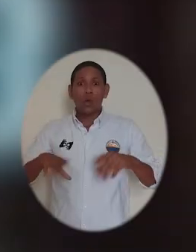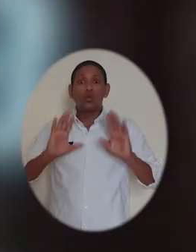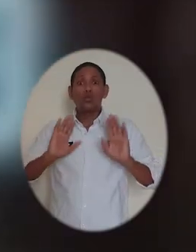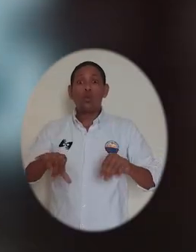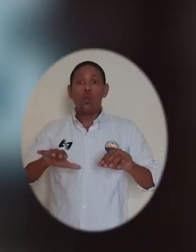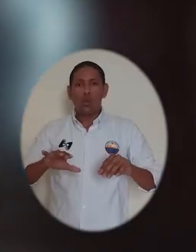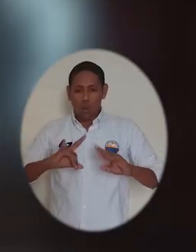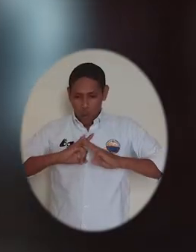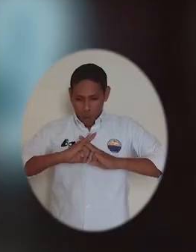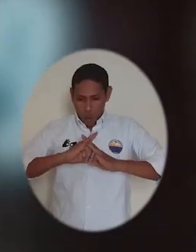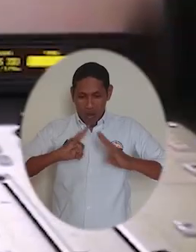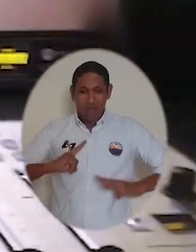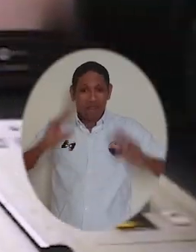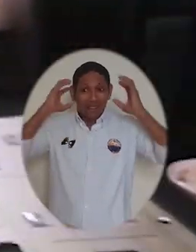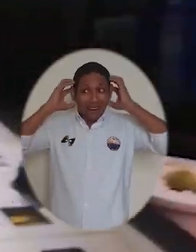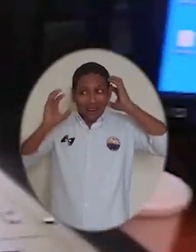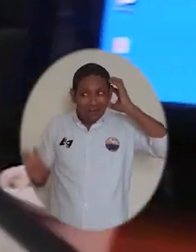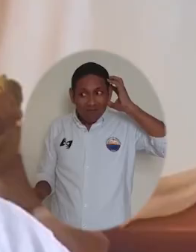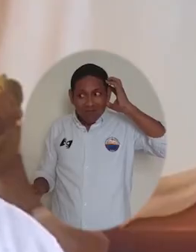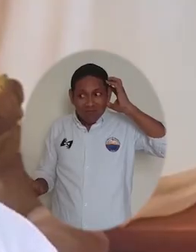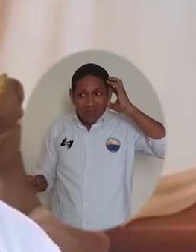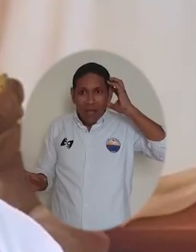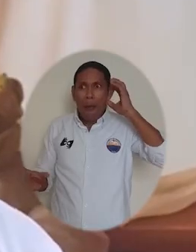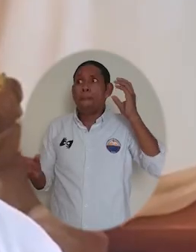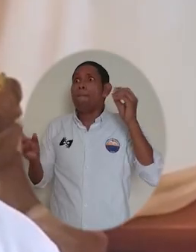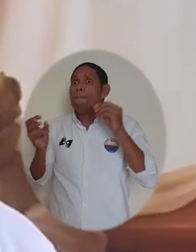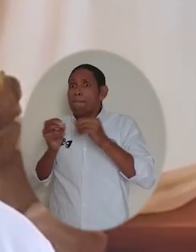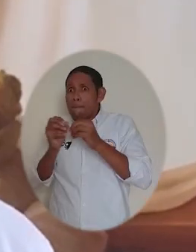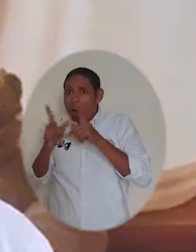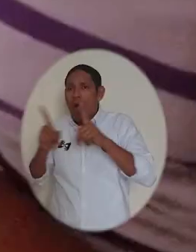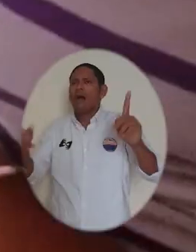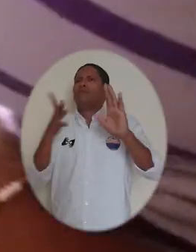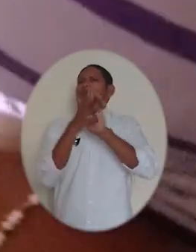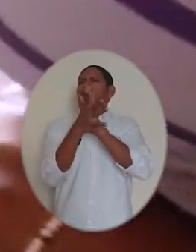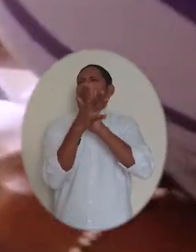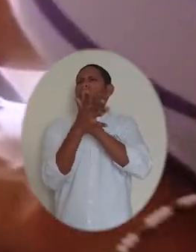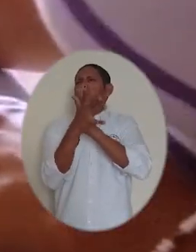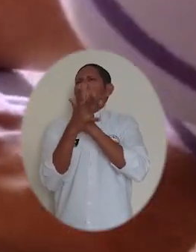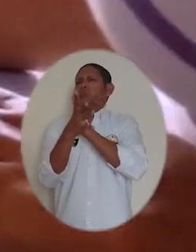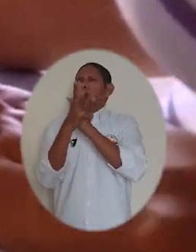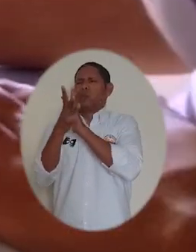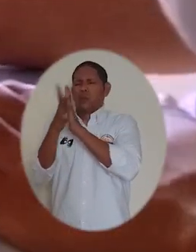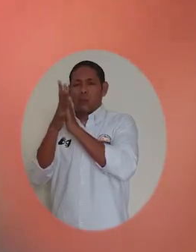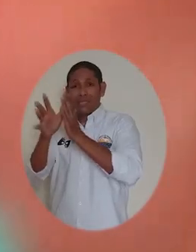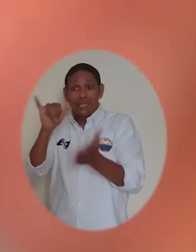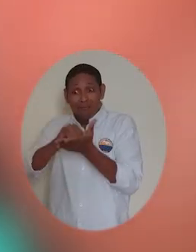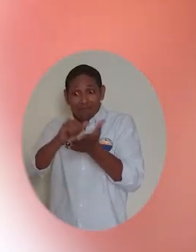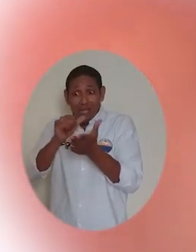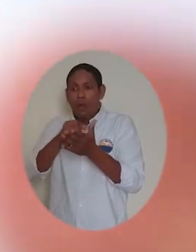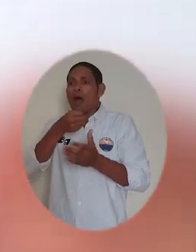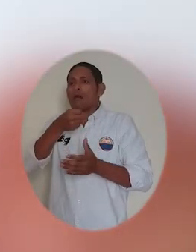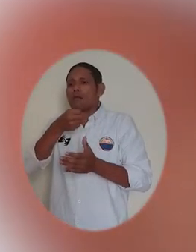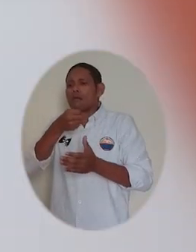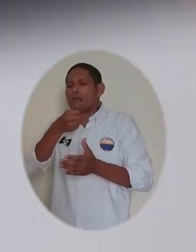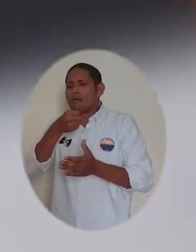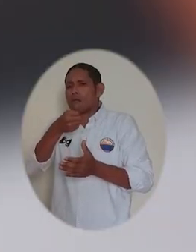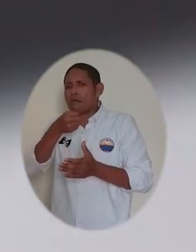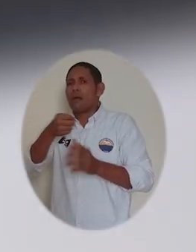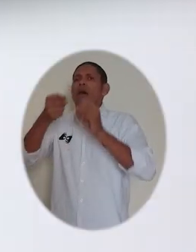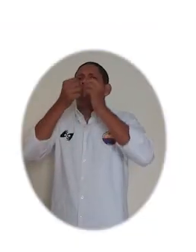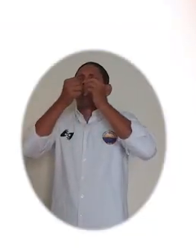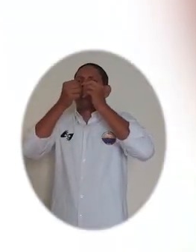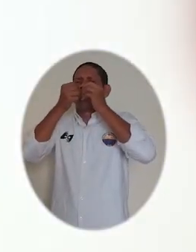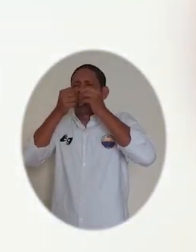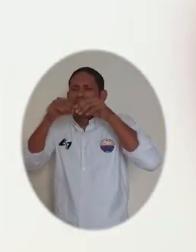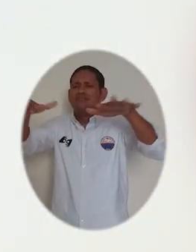que a través de la Unimagdalena Radio estamos llegando a mucho más gente, brindando la posibilidad de adquirir, a través de este medio